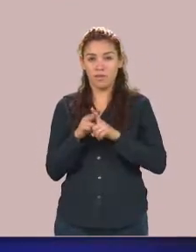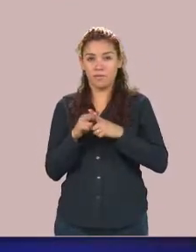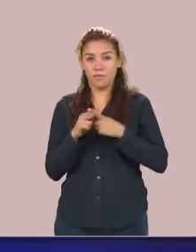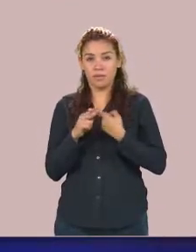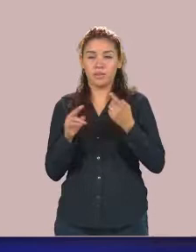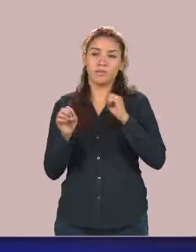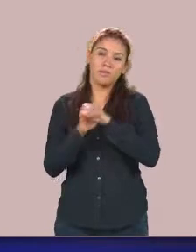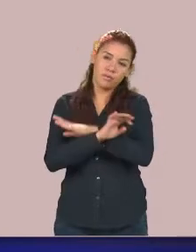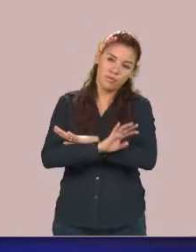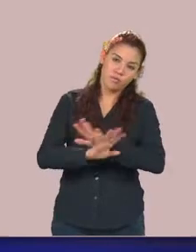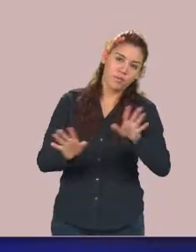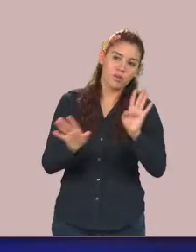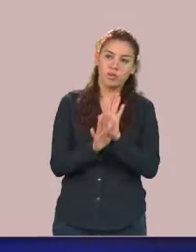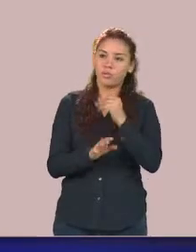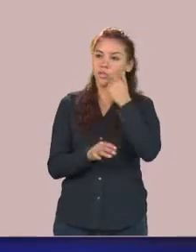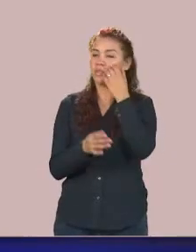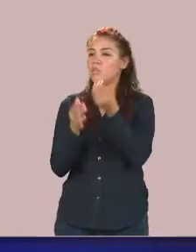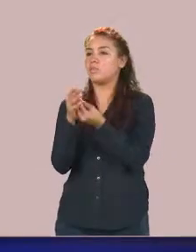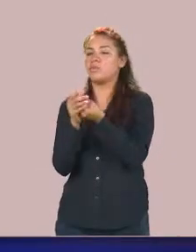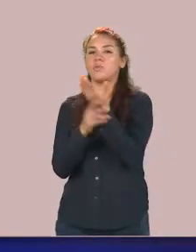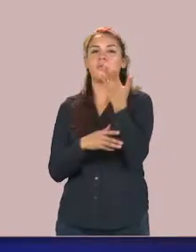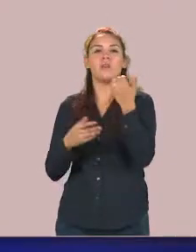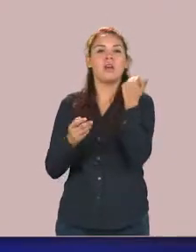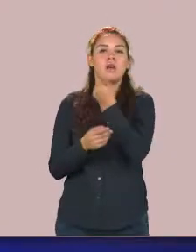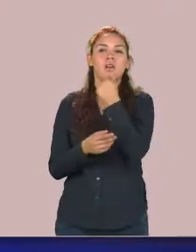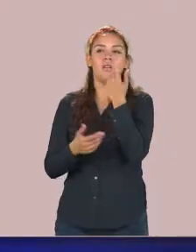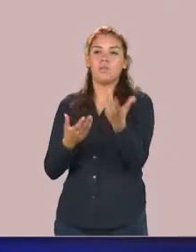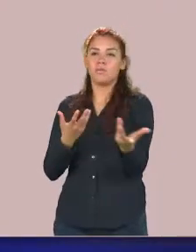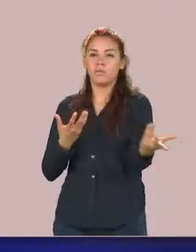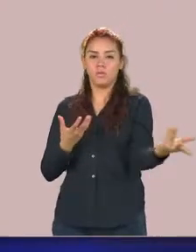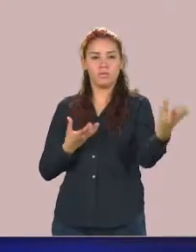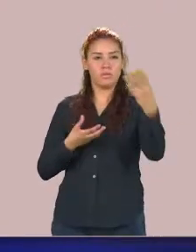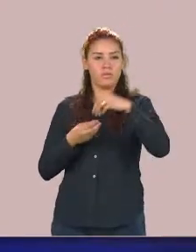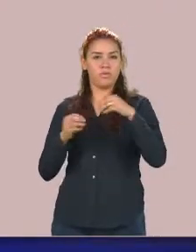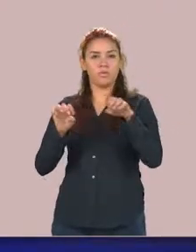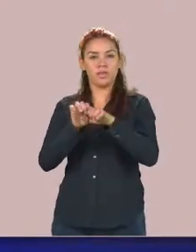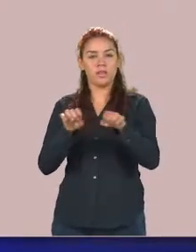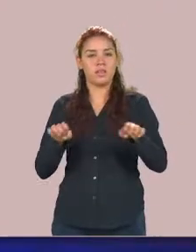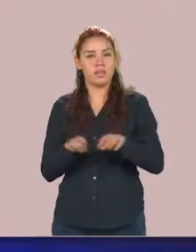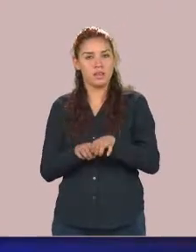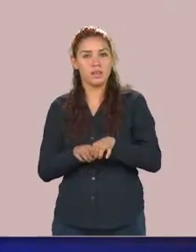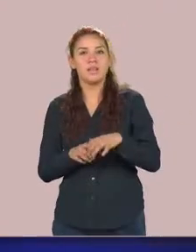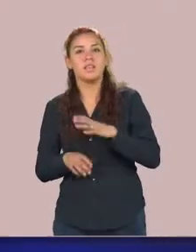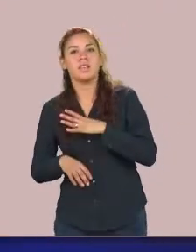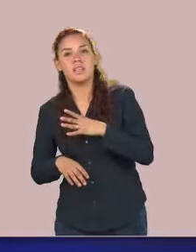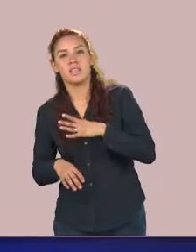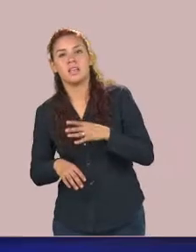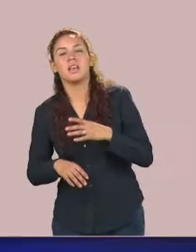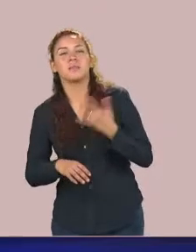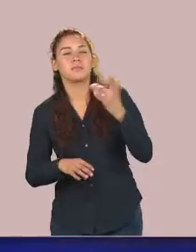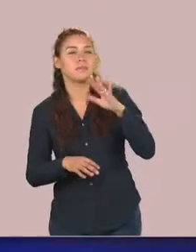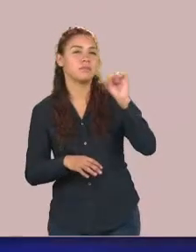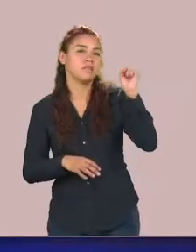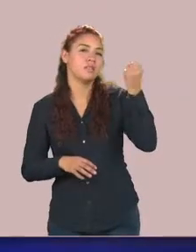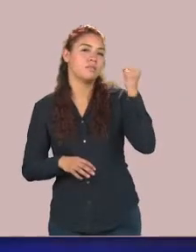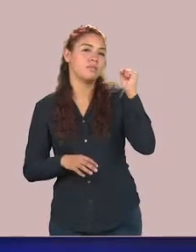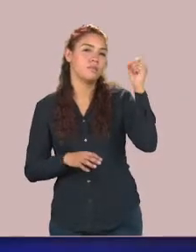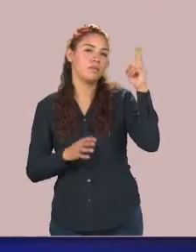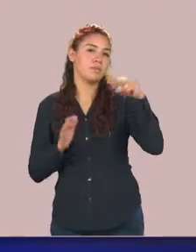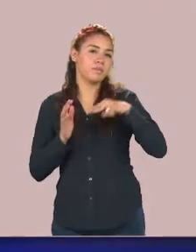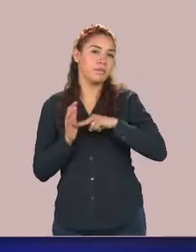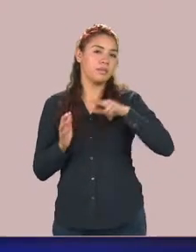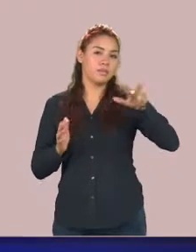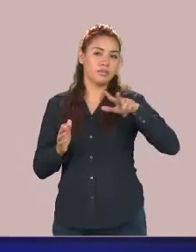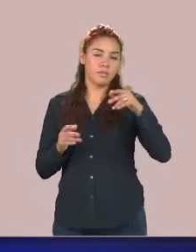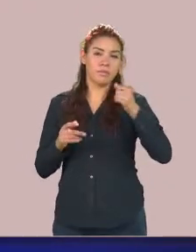el equipo de septiembre de 2018 que es donde jugamos nuestra categoría intermedia en la liga de la ufaguay de la universidad entonces